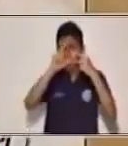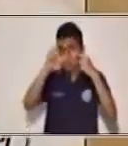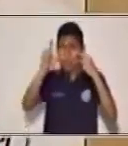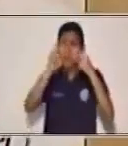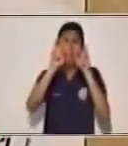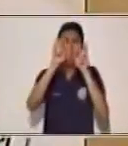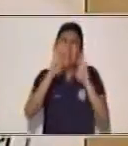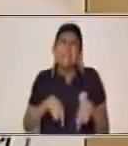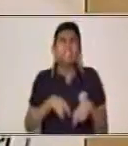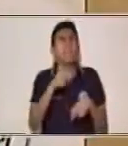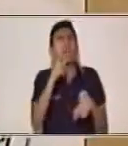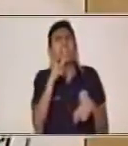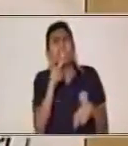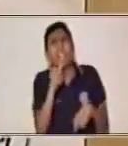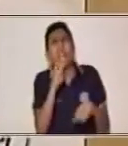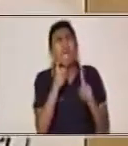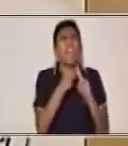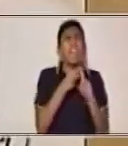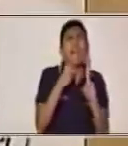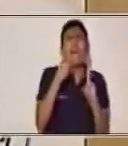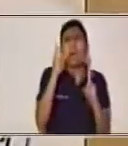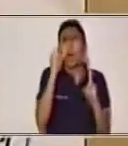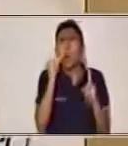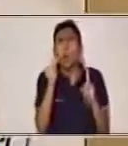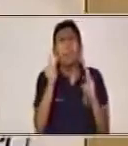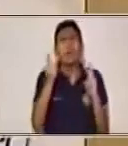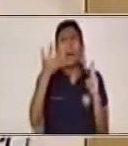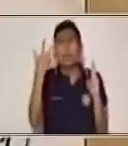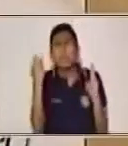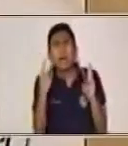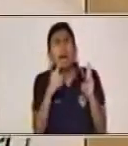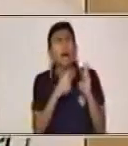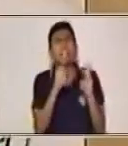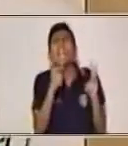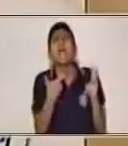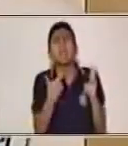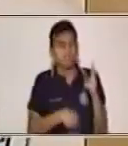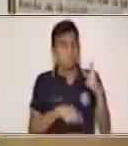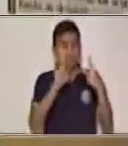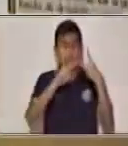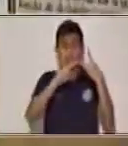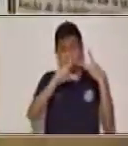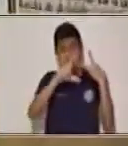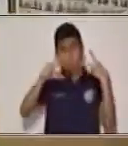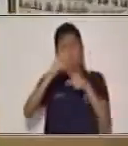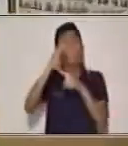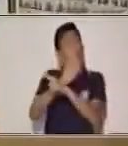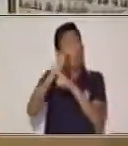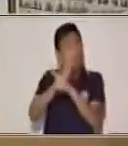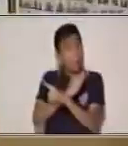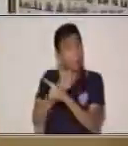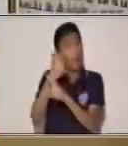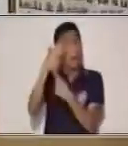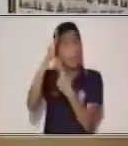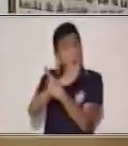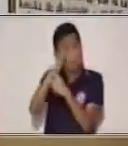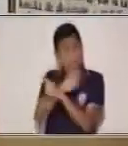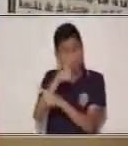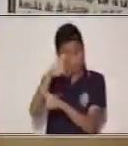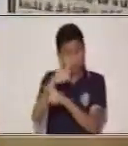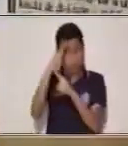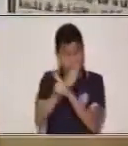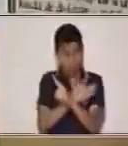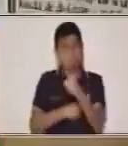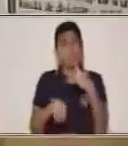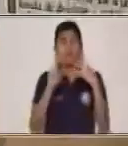marcan personajes, época, espacio. Desarrollo, desarrollo, que es donde está el conflicto, marca qué sucede en la historia.